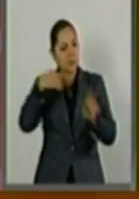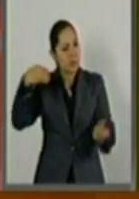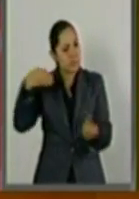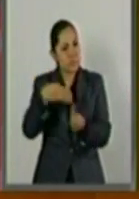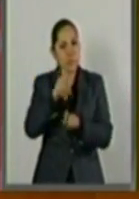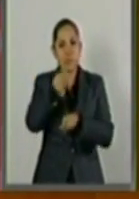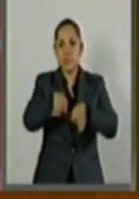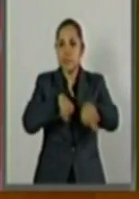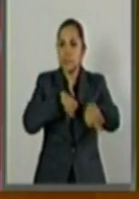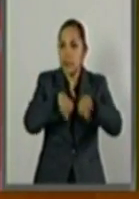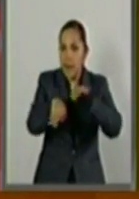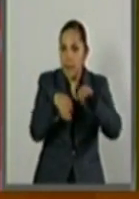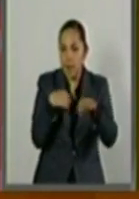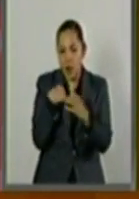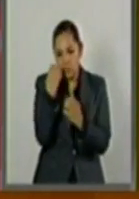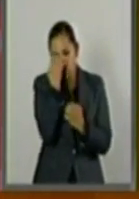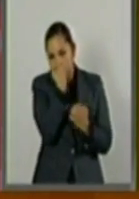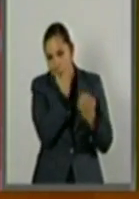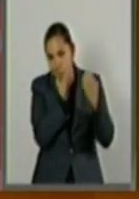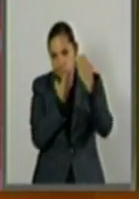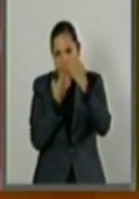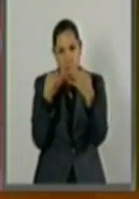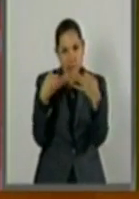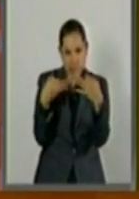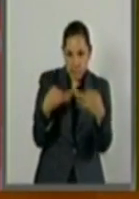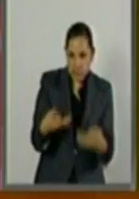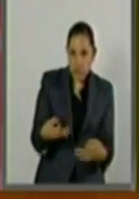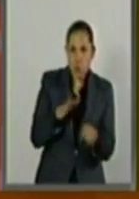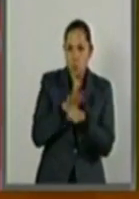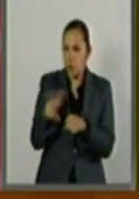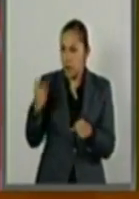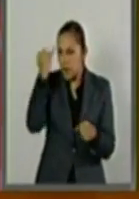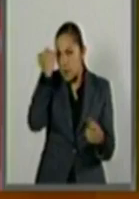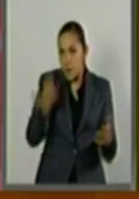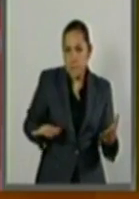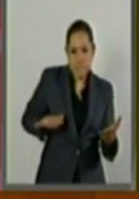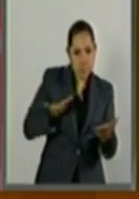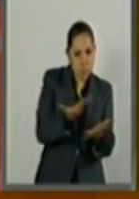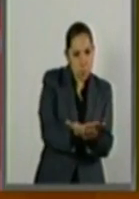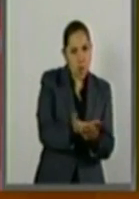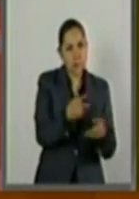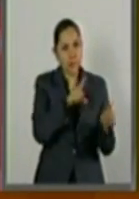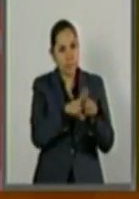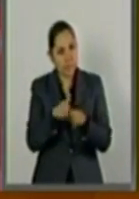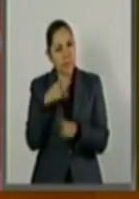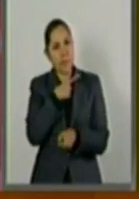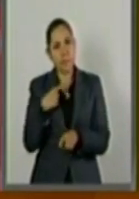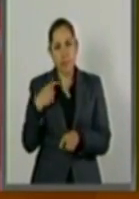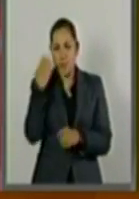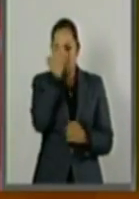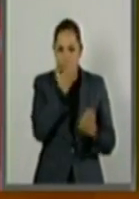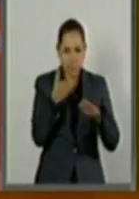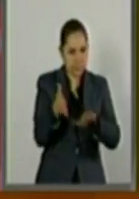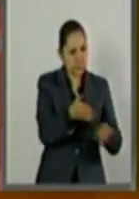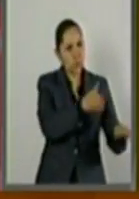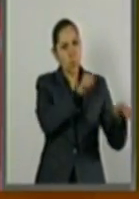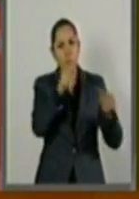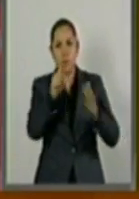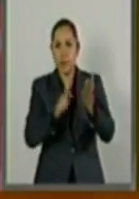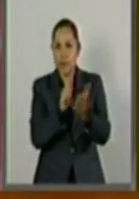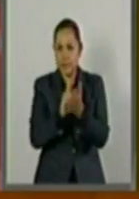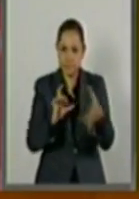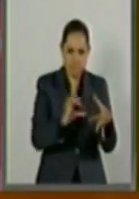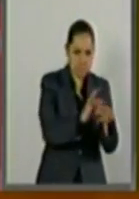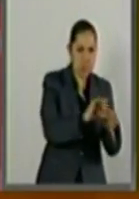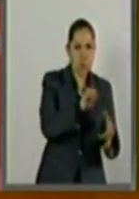y el contenido de la propuesta. Se trata de legislación secundaria y de una reforma constitucional de la mayor